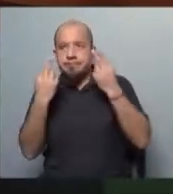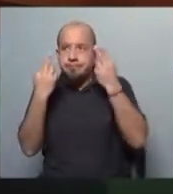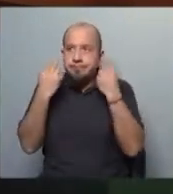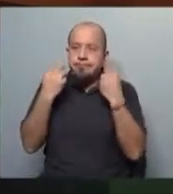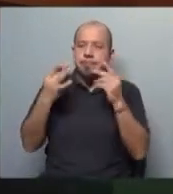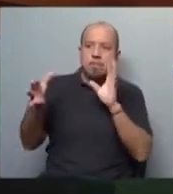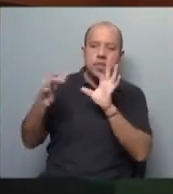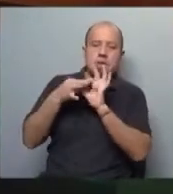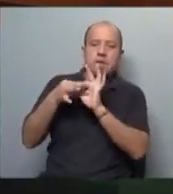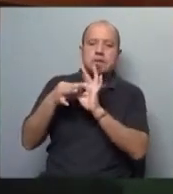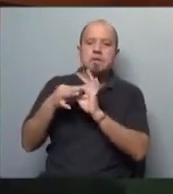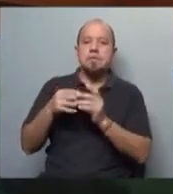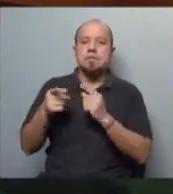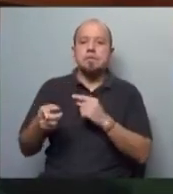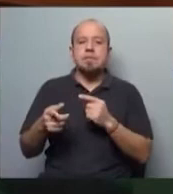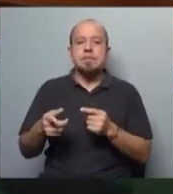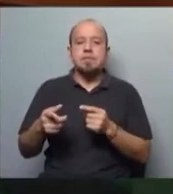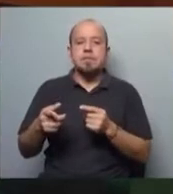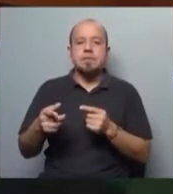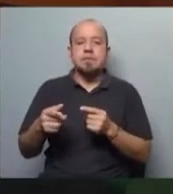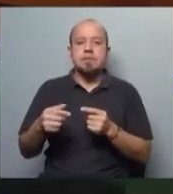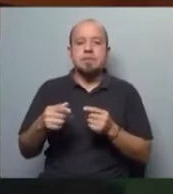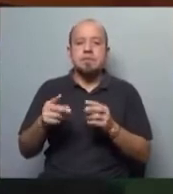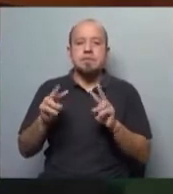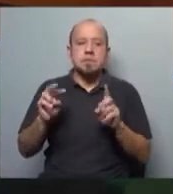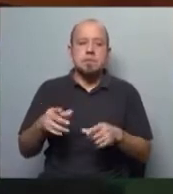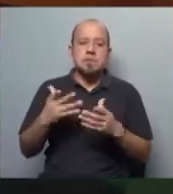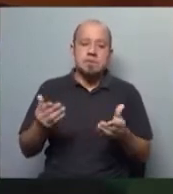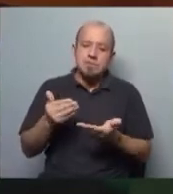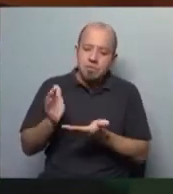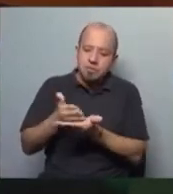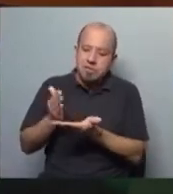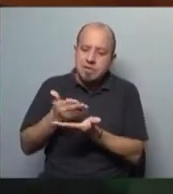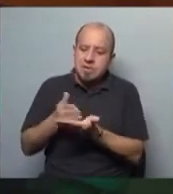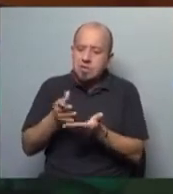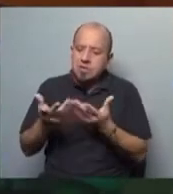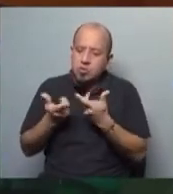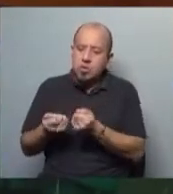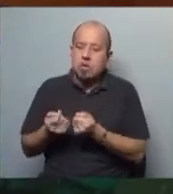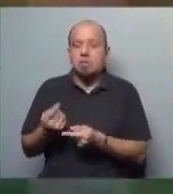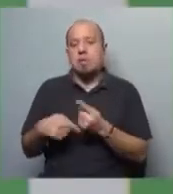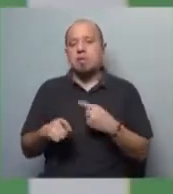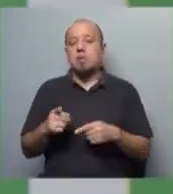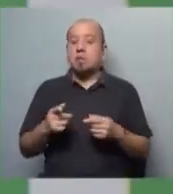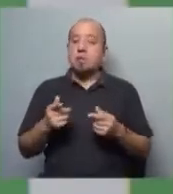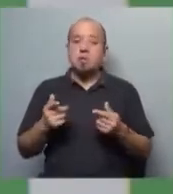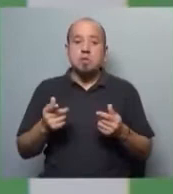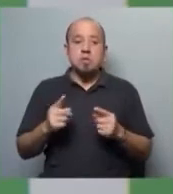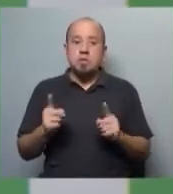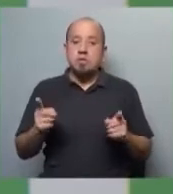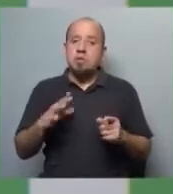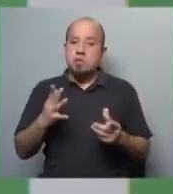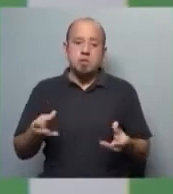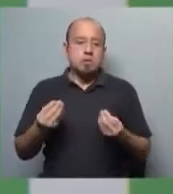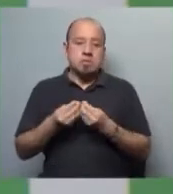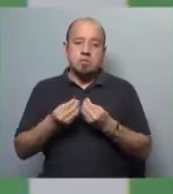dependencia del país donde se ocupa. Una cuestión paternalista. Paternalismo, que en este caso, porque no es que hay muchas